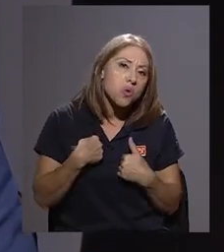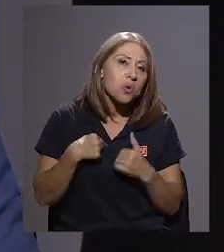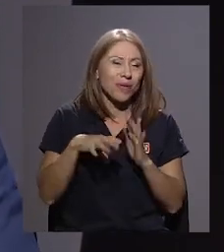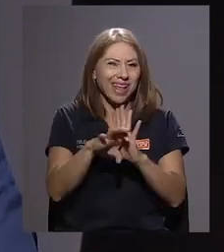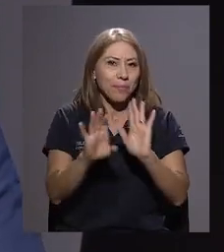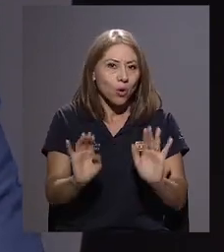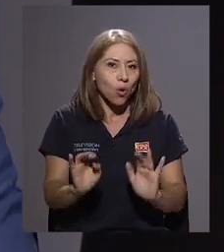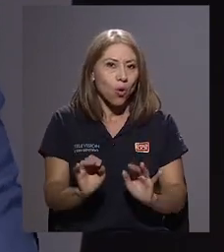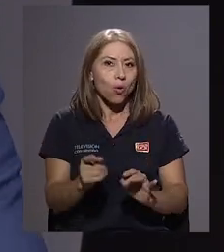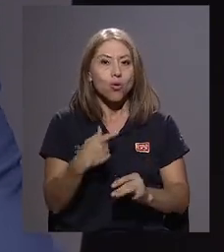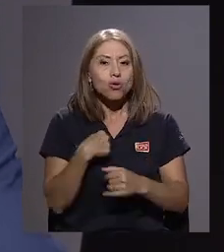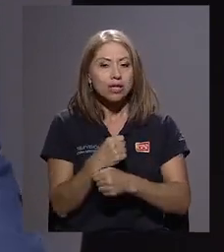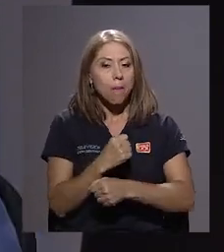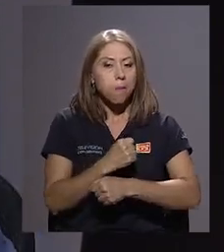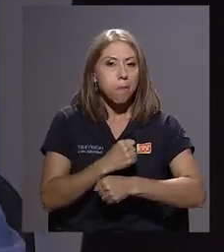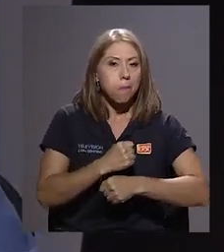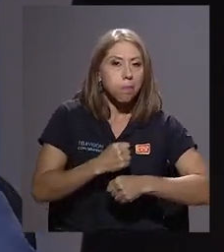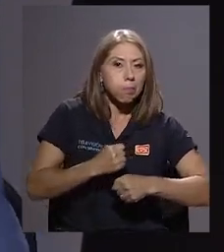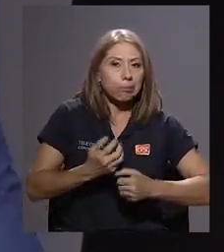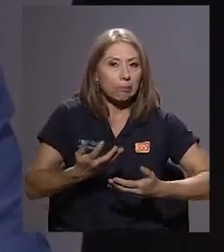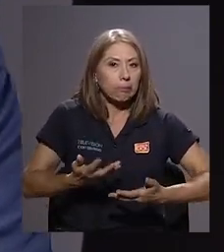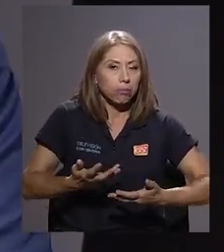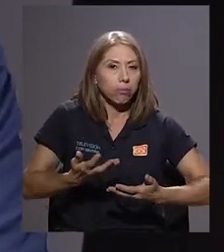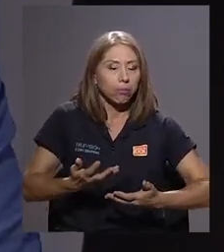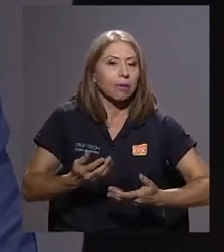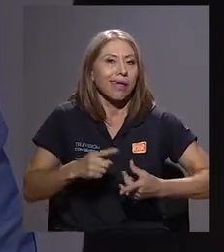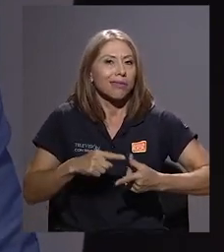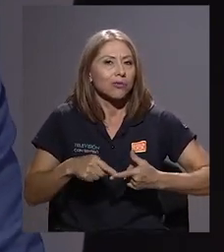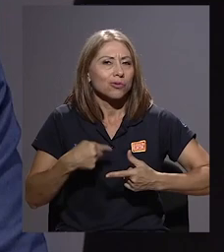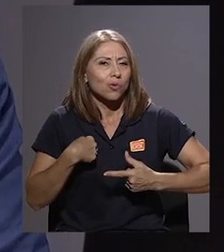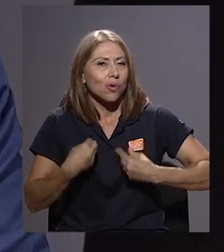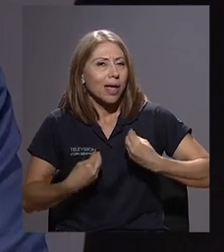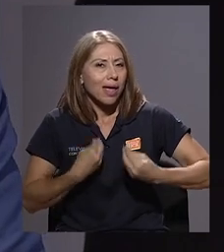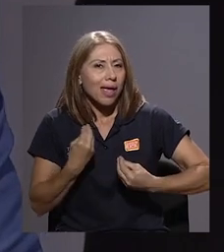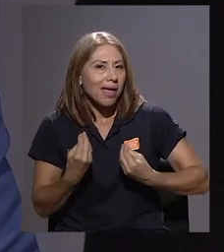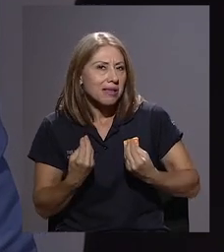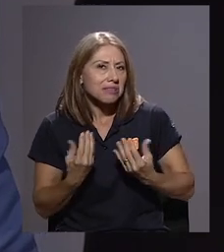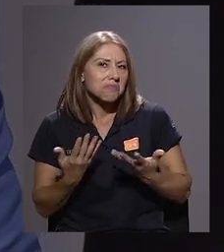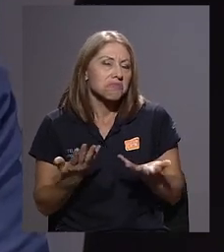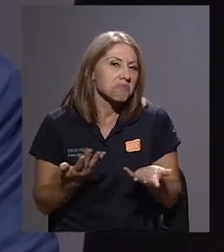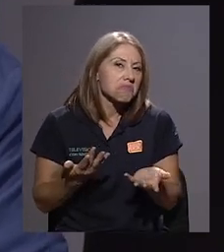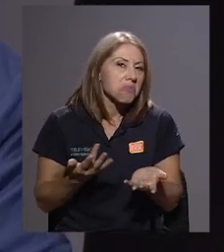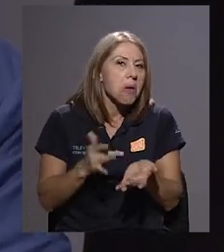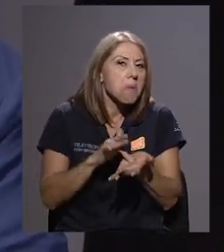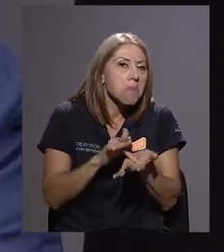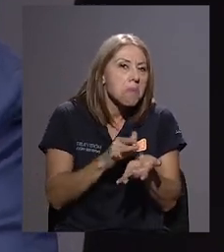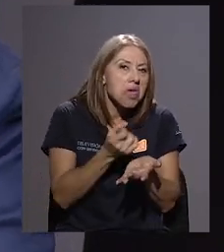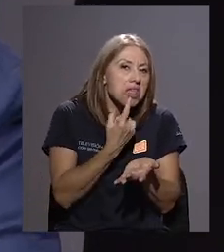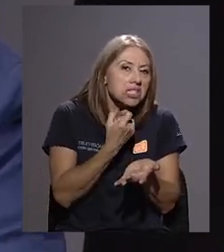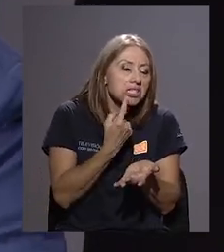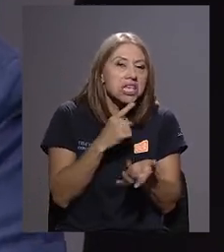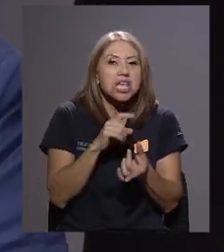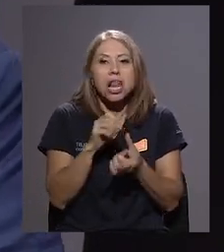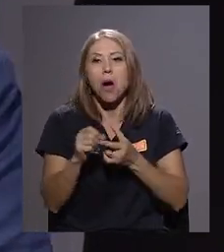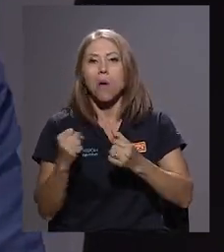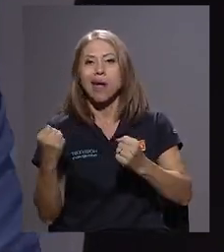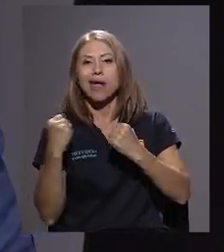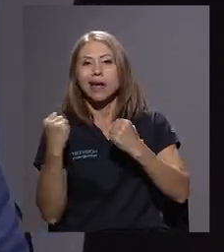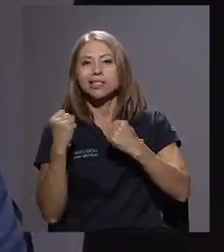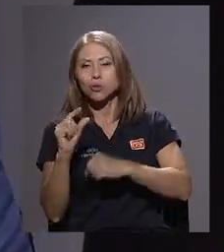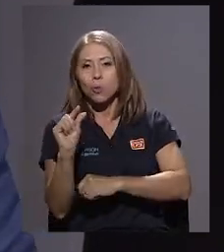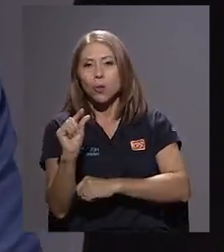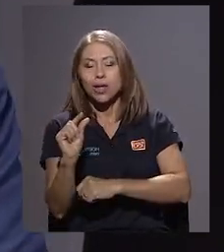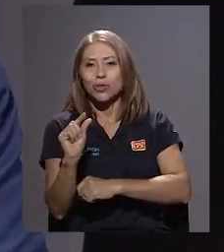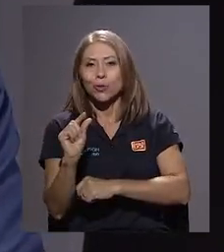un poquito gordo y de verdad, pasadito de libras, pero un poquito de medicina y un poquito de ejercicio, pues sí,